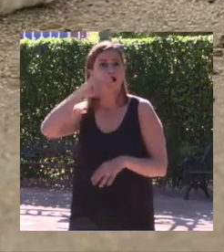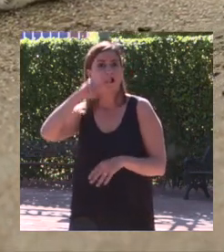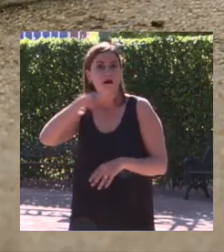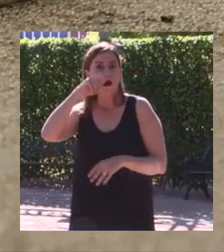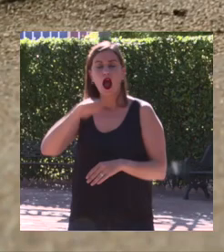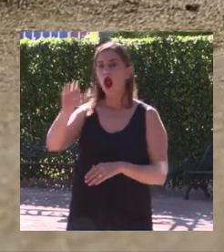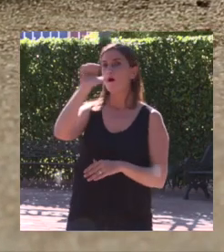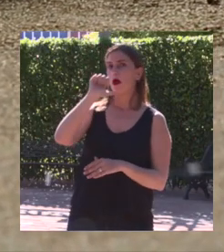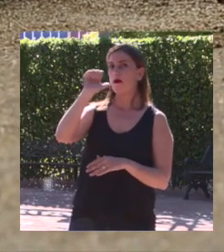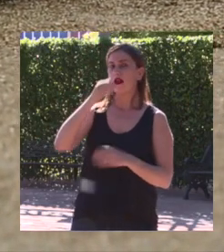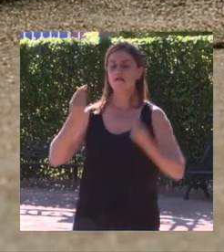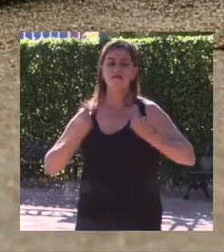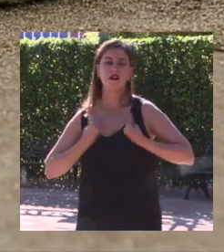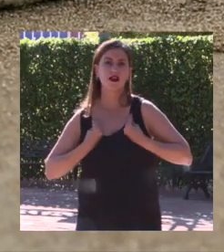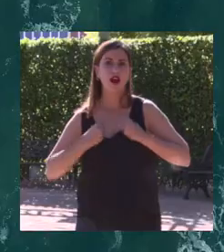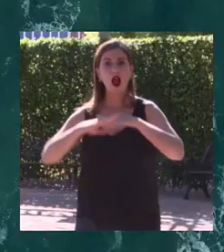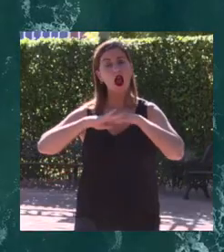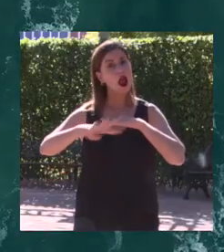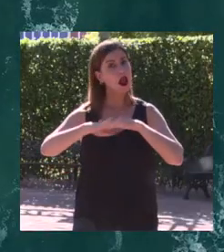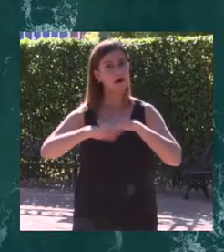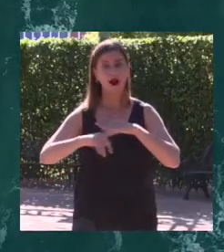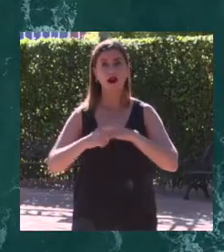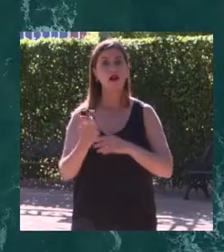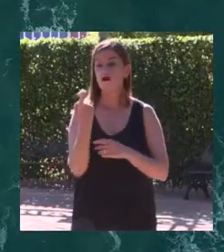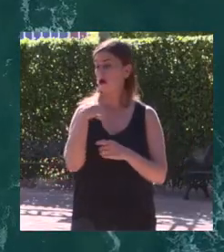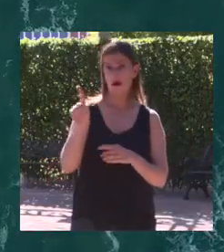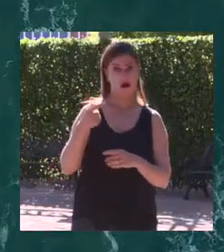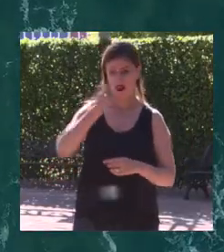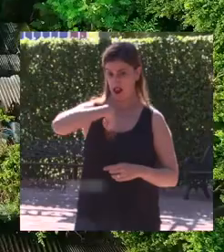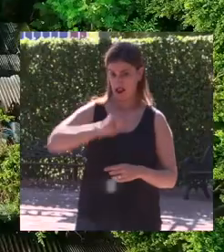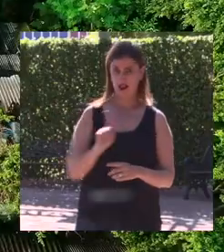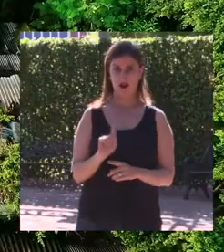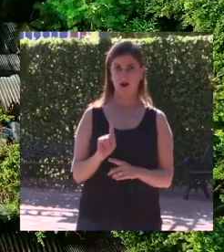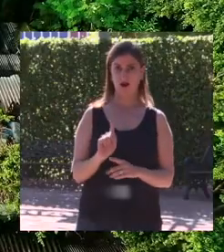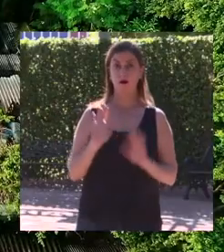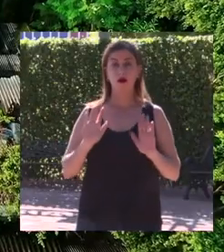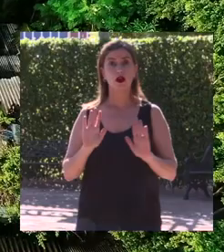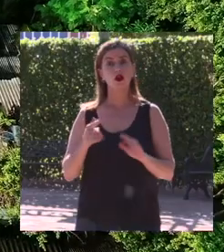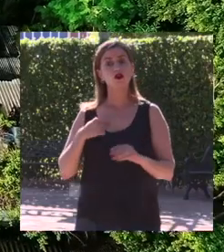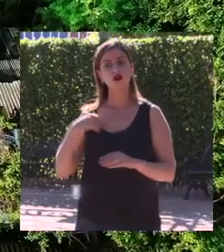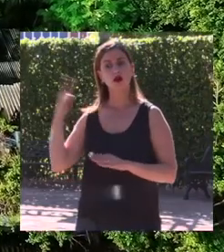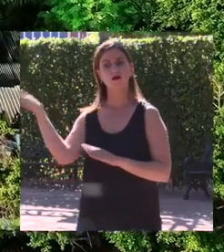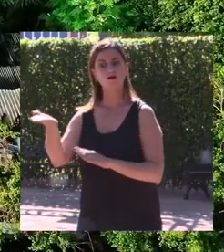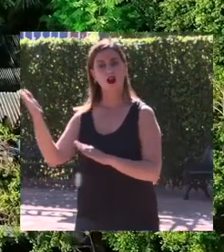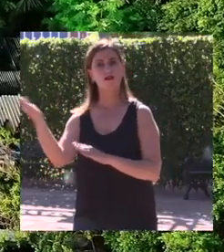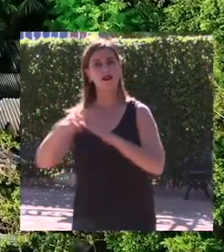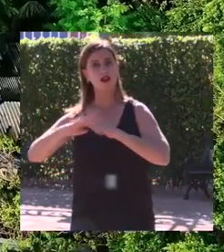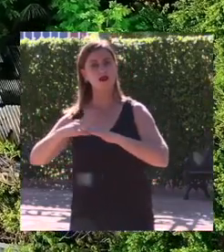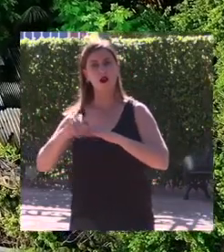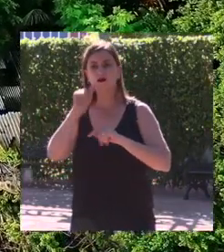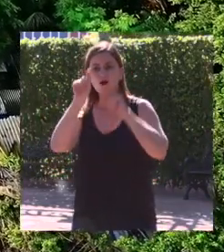beber para vivir el mar no nos necesita pero lo estamos maltratando